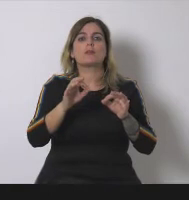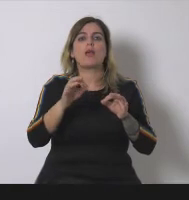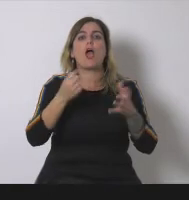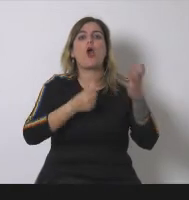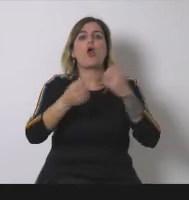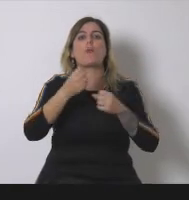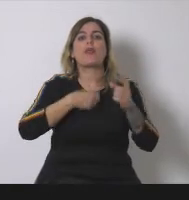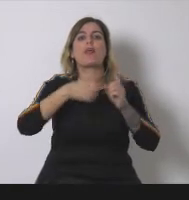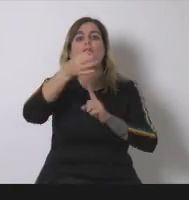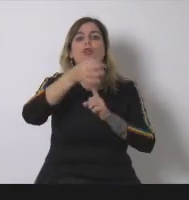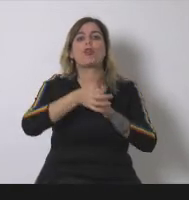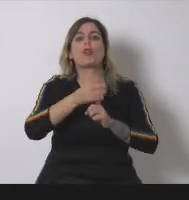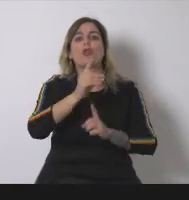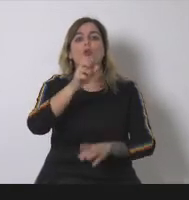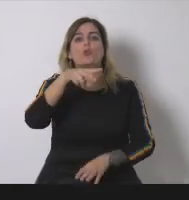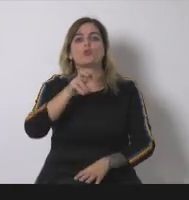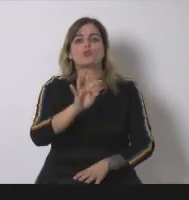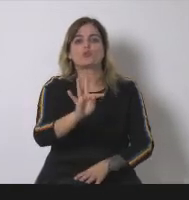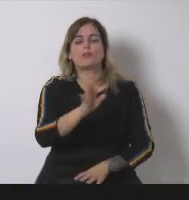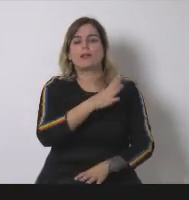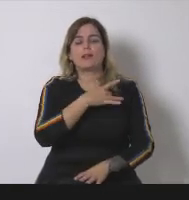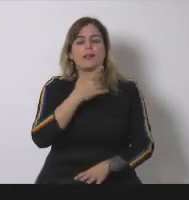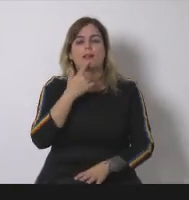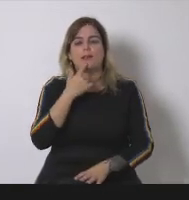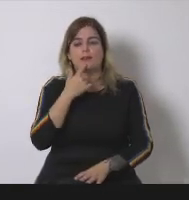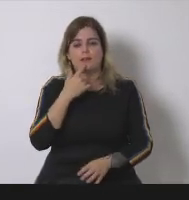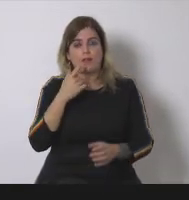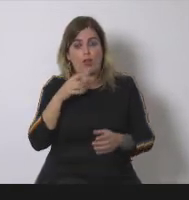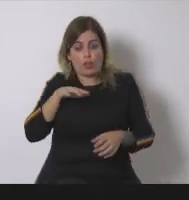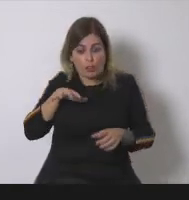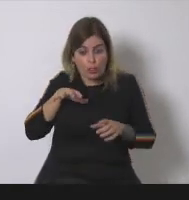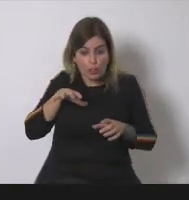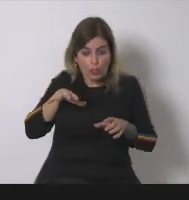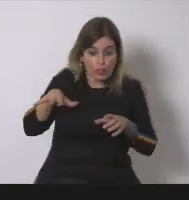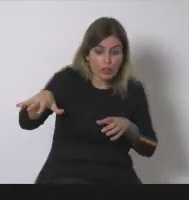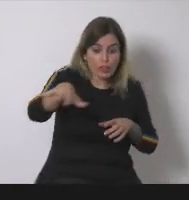para marcar la necesidad que las zonas